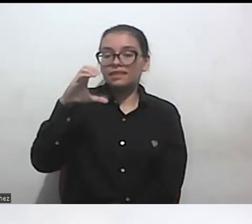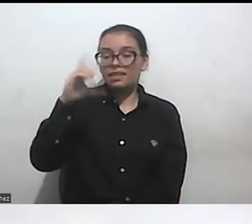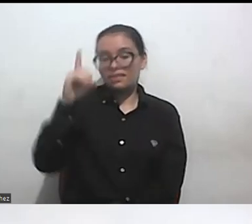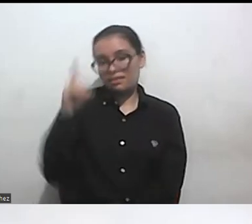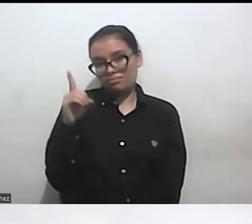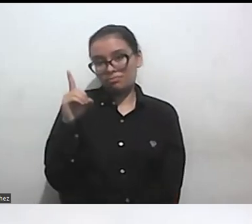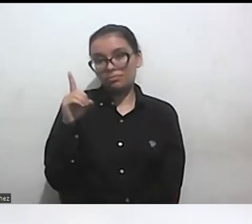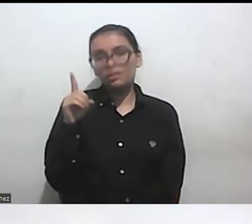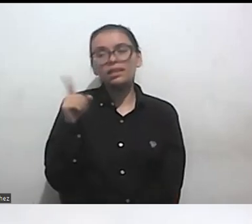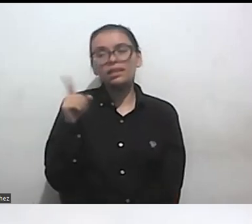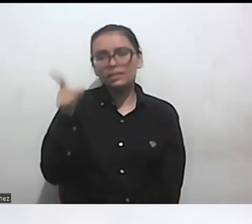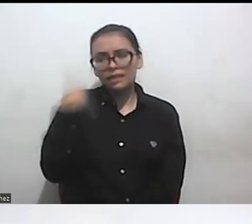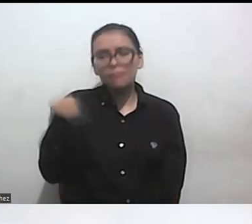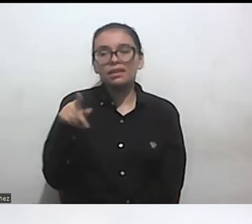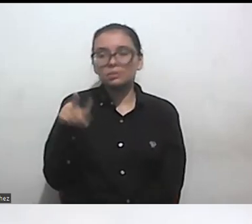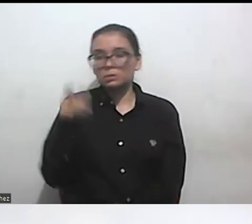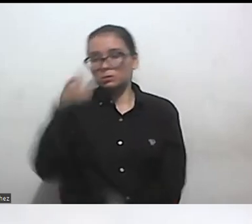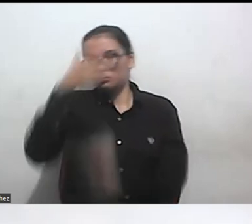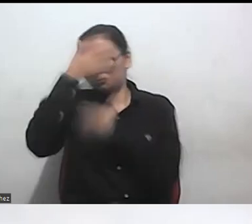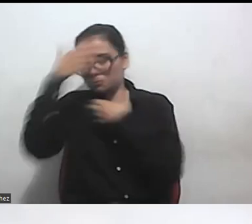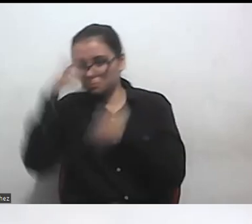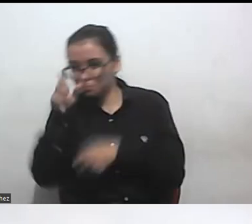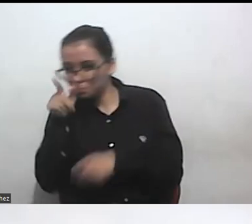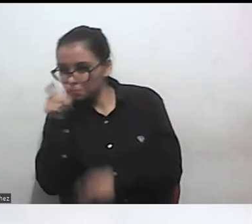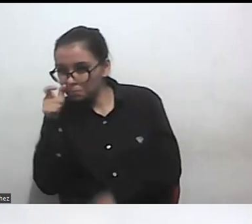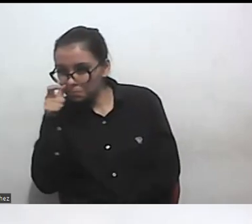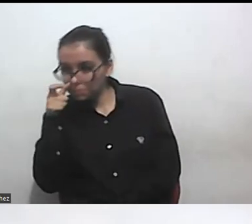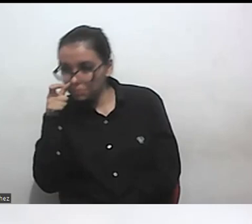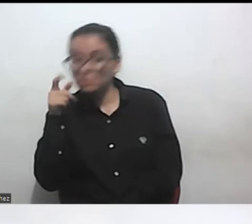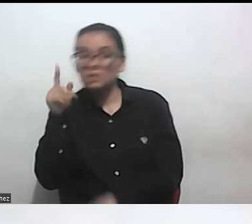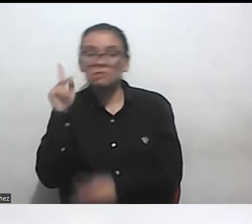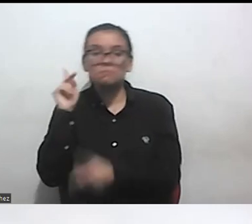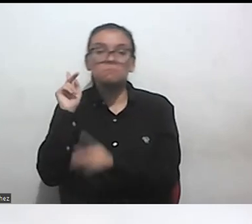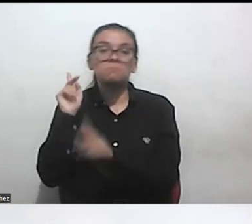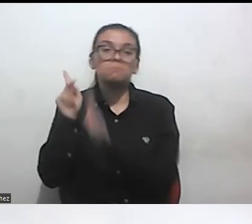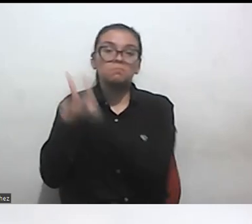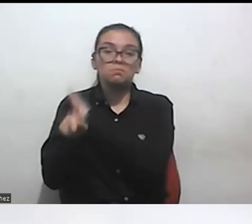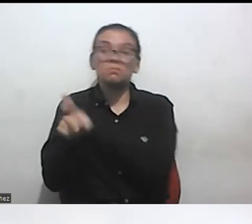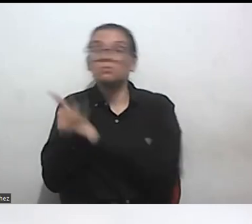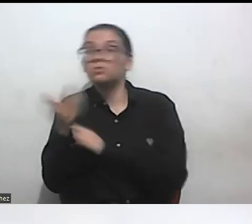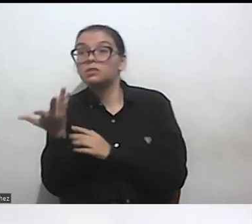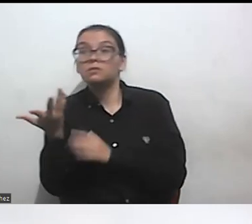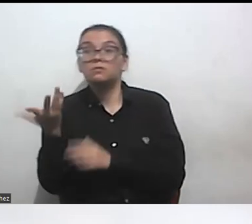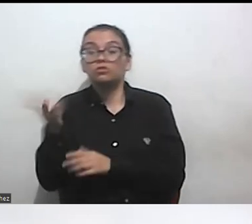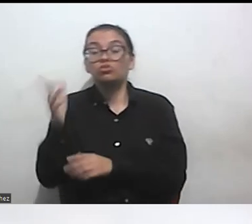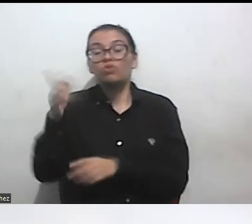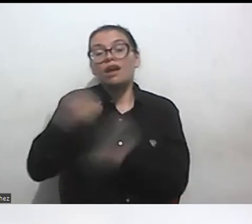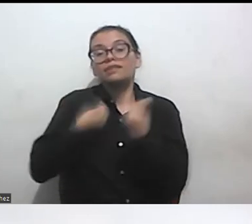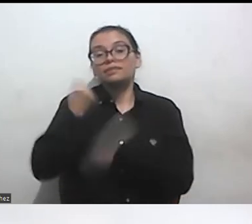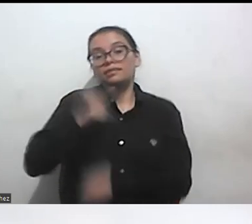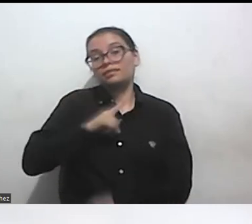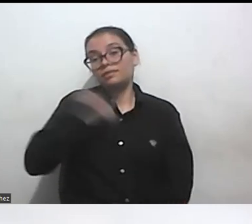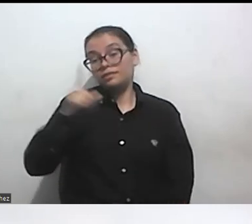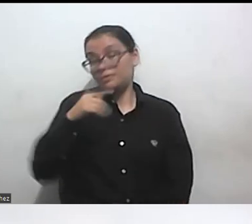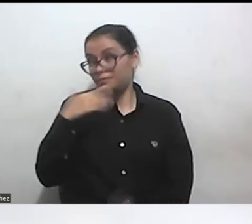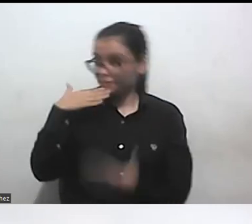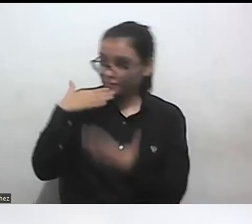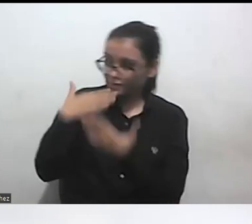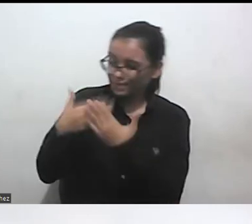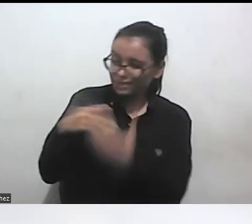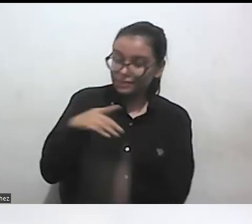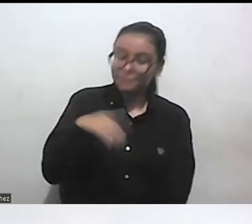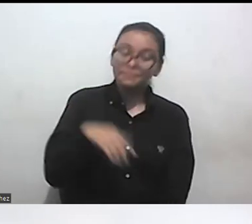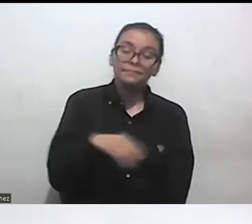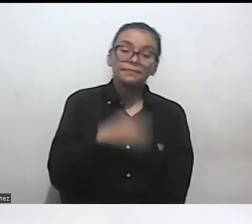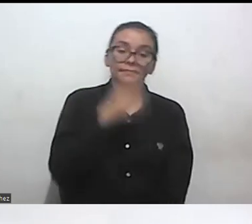amenazados por ejercer un liderazgo gracias yasmery por compartir bueno